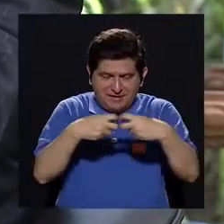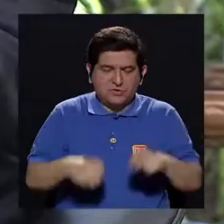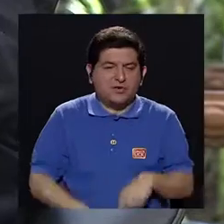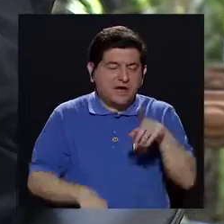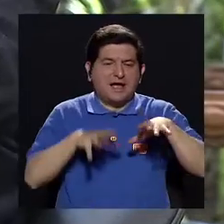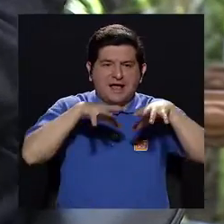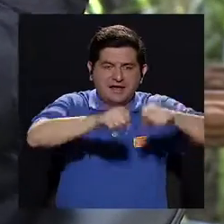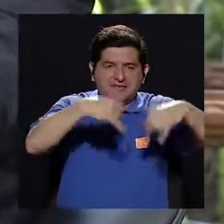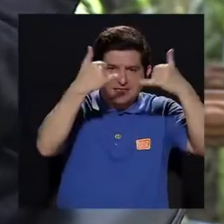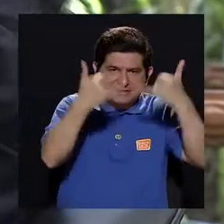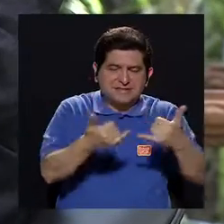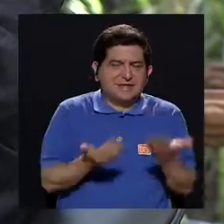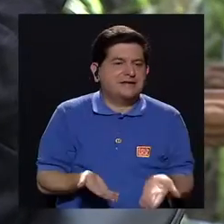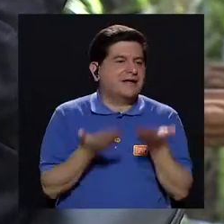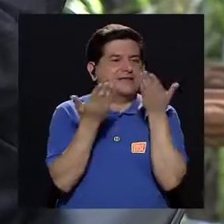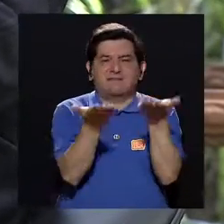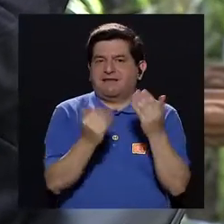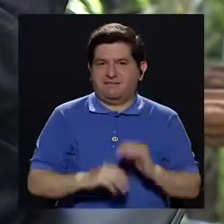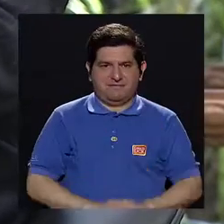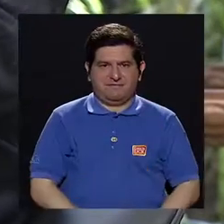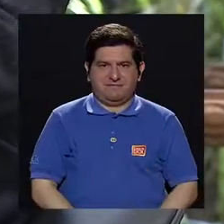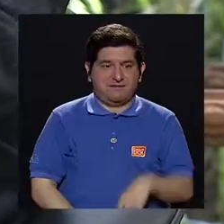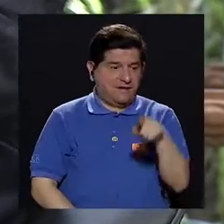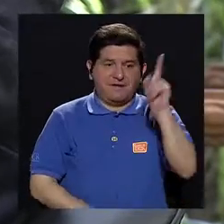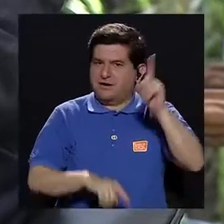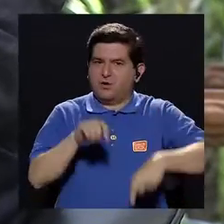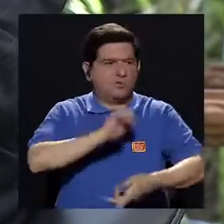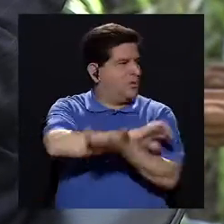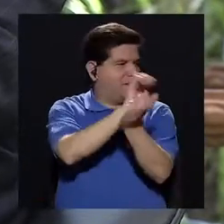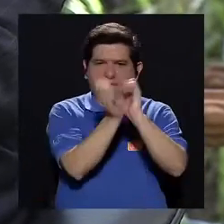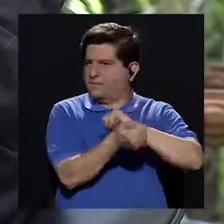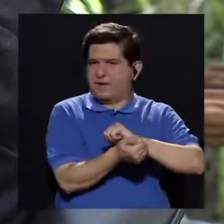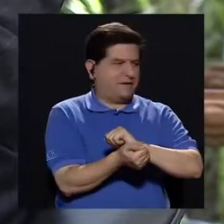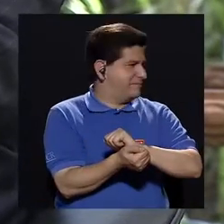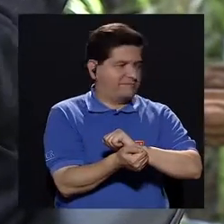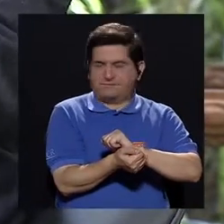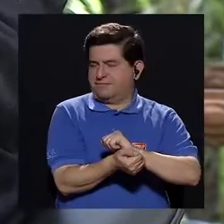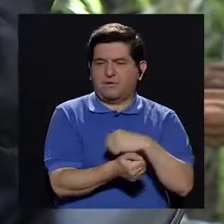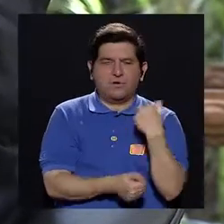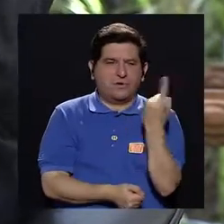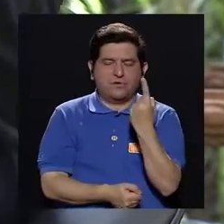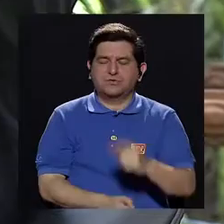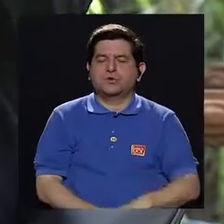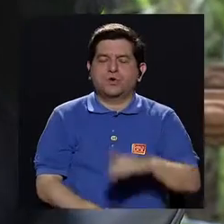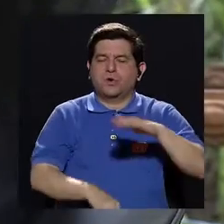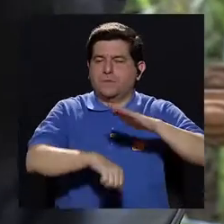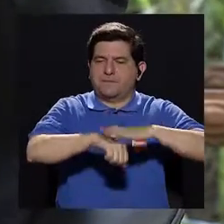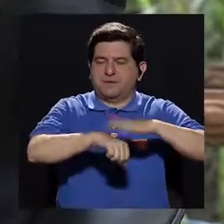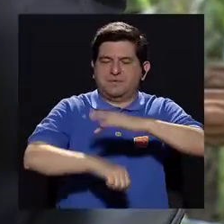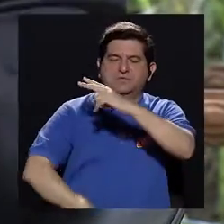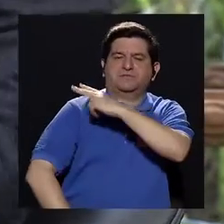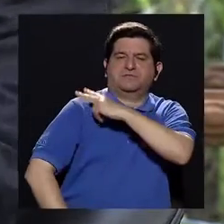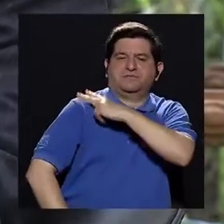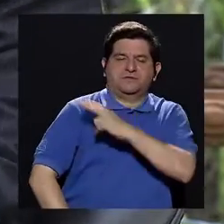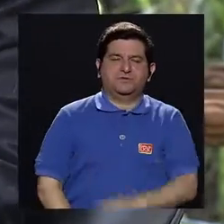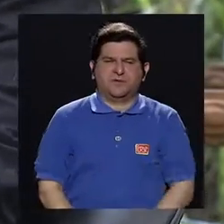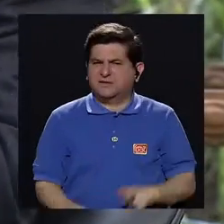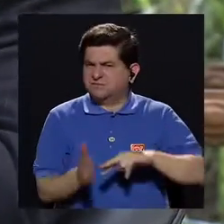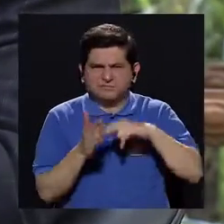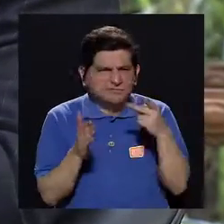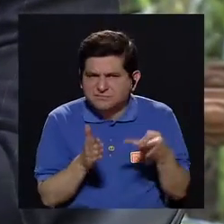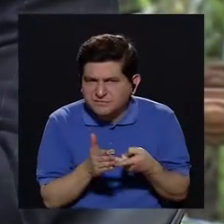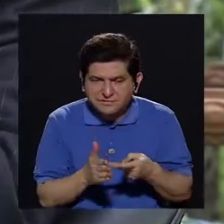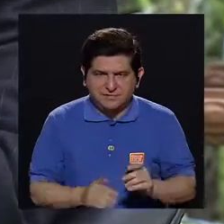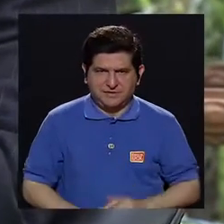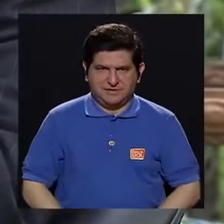esa cita ya queda otorgada y esa cita ya no se puede mover. Esa cita solo con autorización de una jefatura. Lo que les quiero